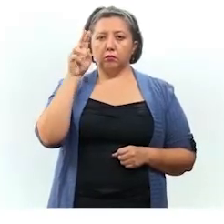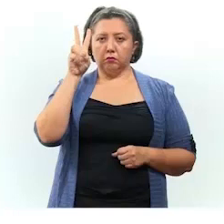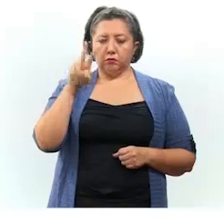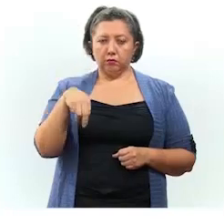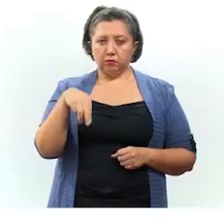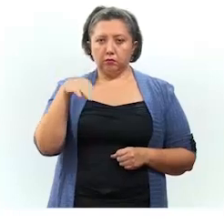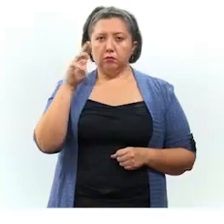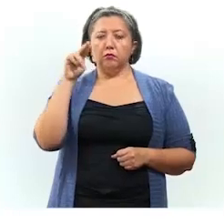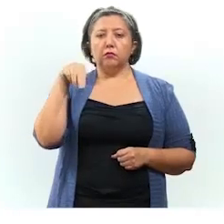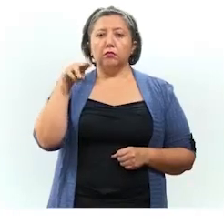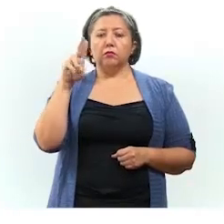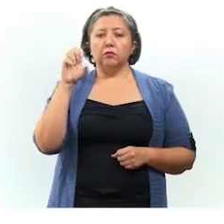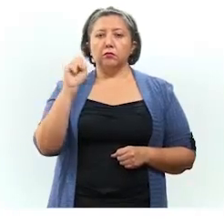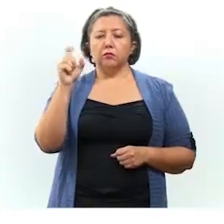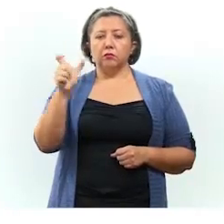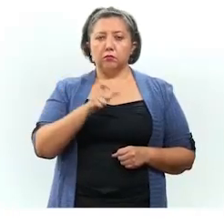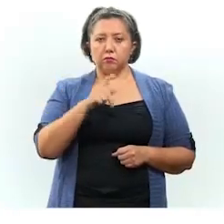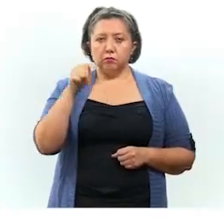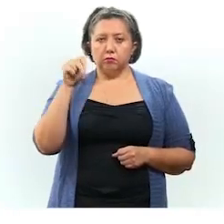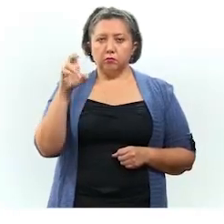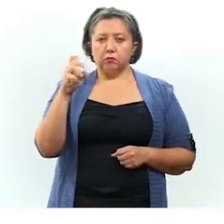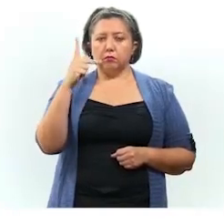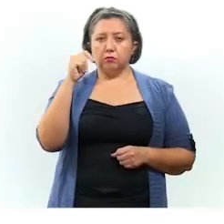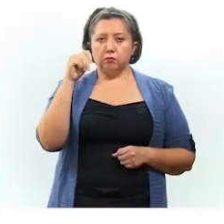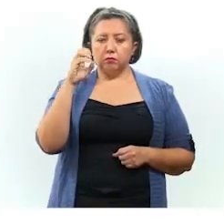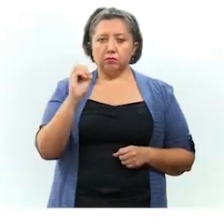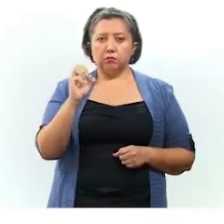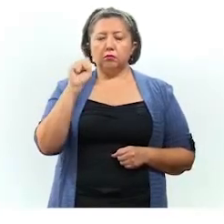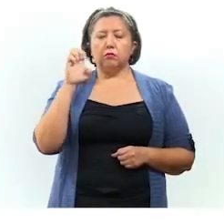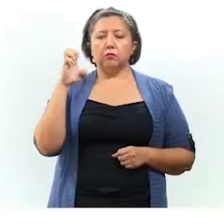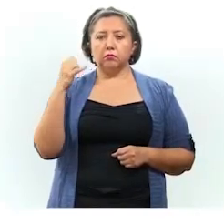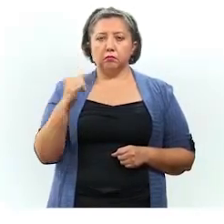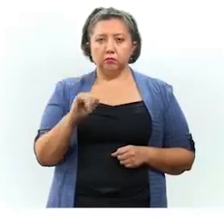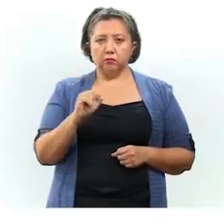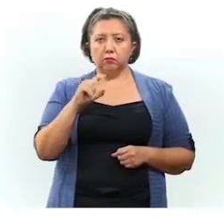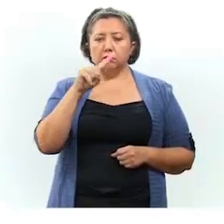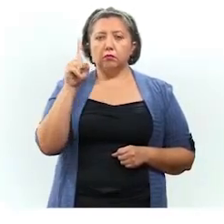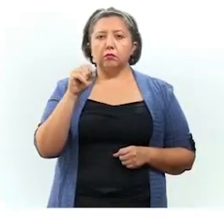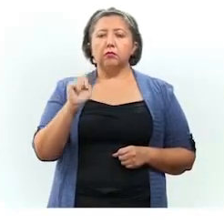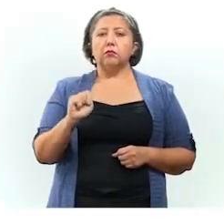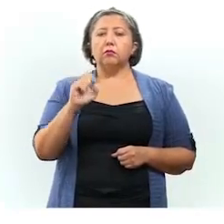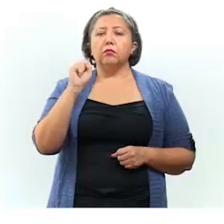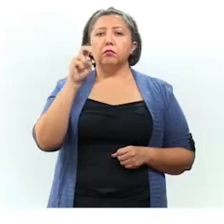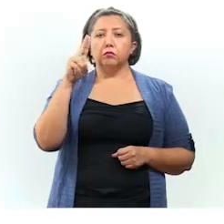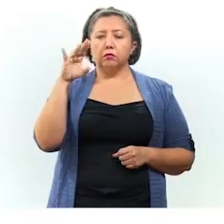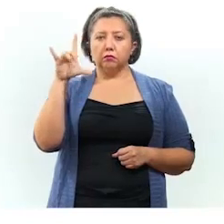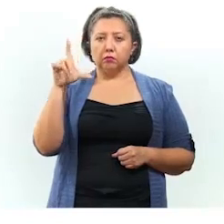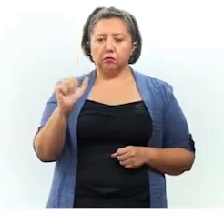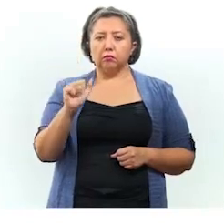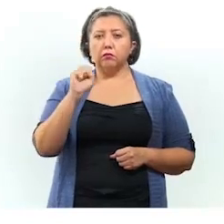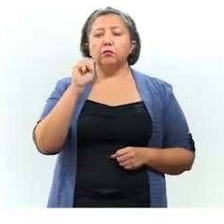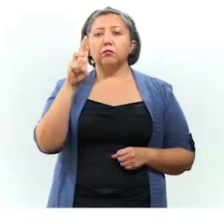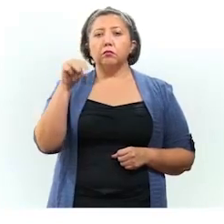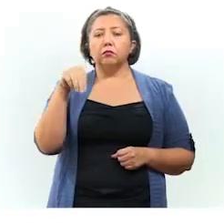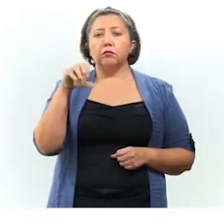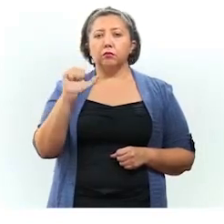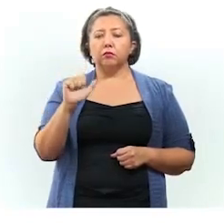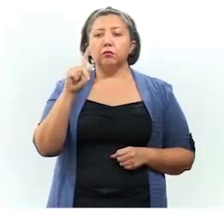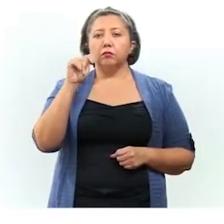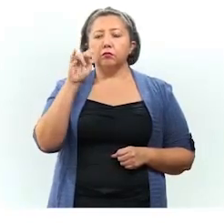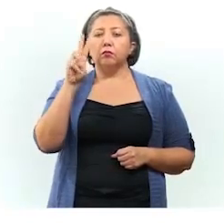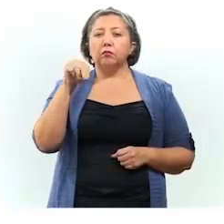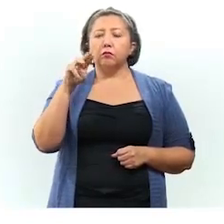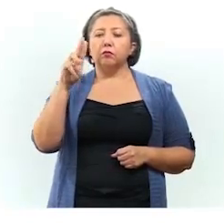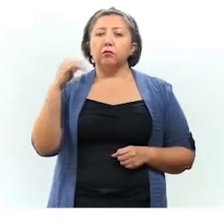Junucmá, Muna, Oxcuscap, Peto, Seye, Sinanché, Suquilá, Suma, Timucuy,